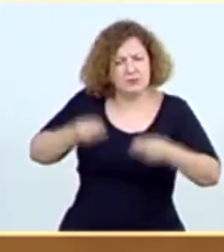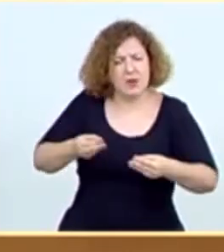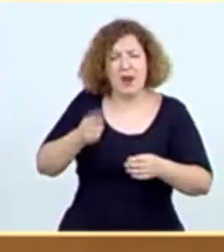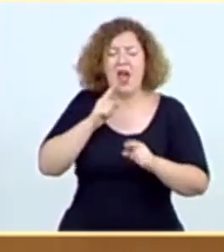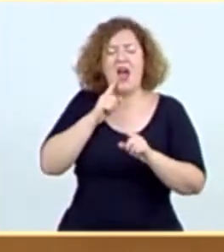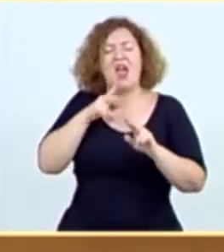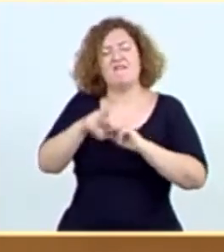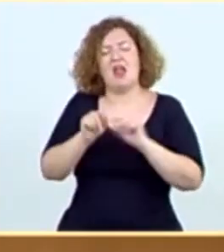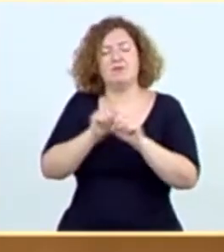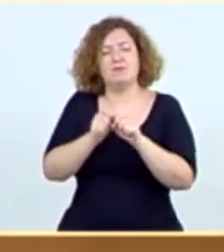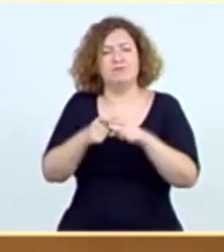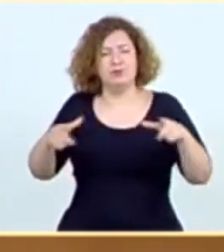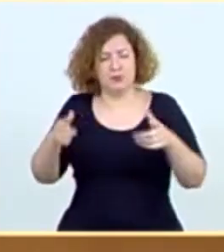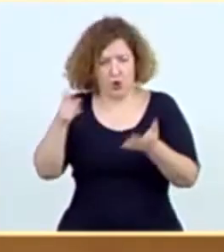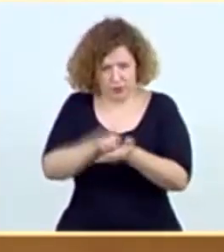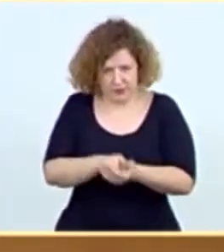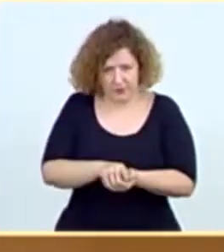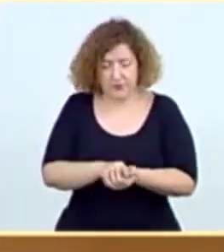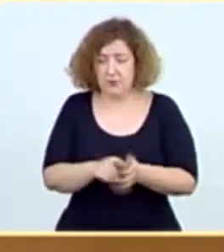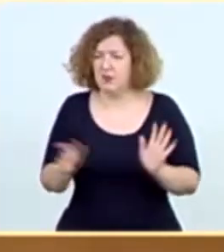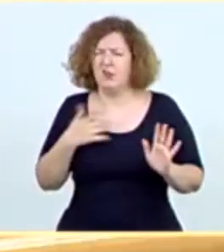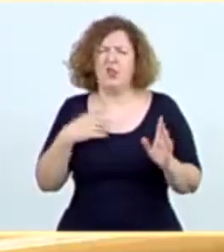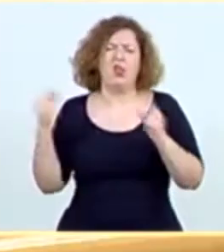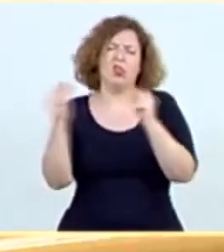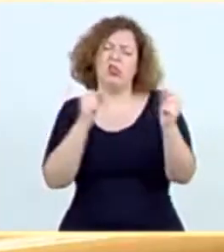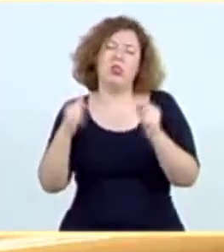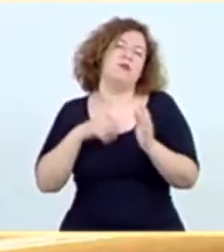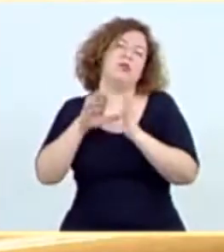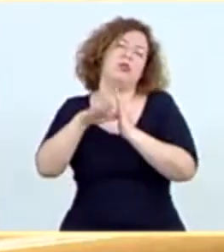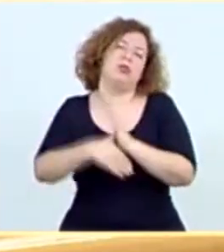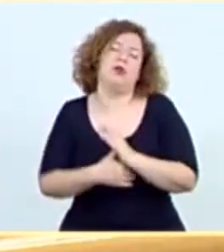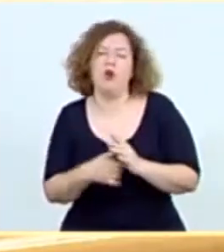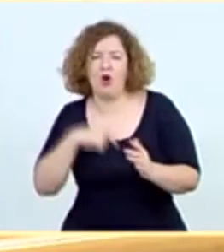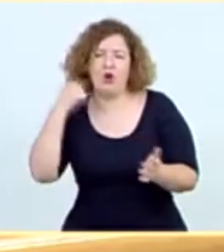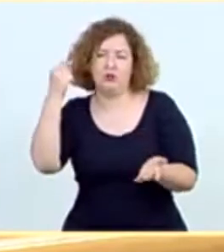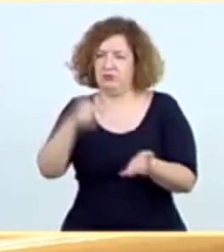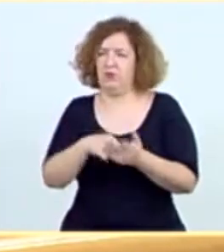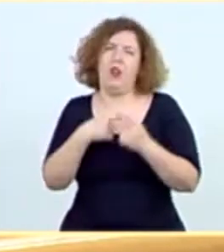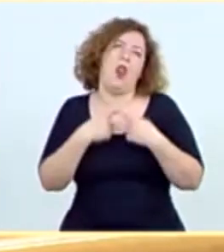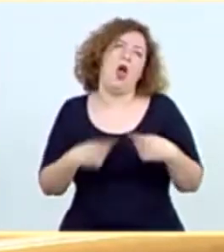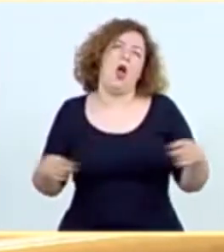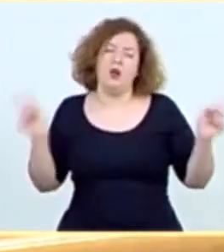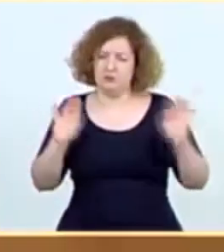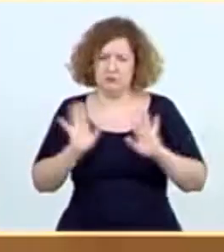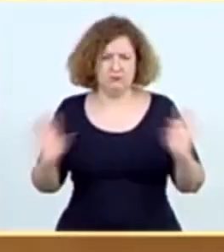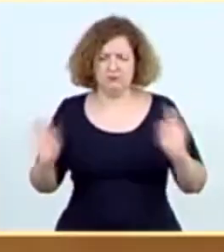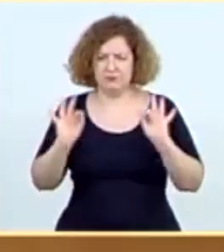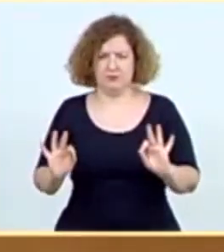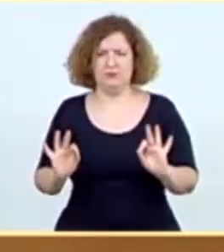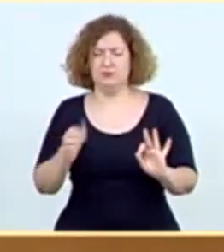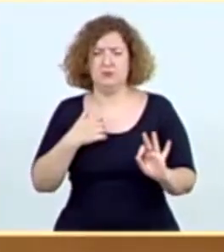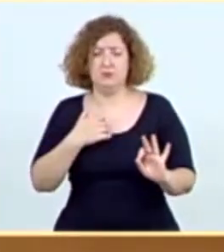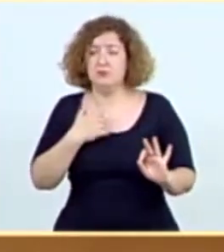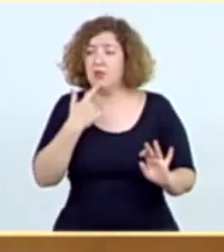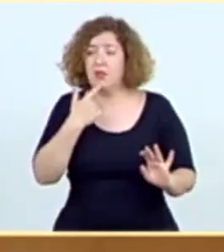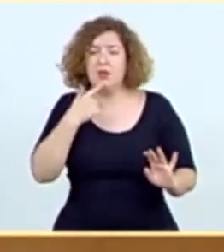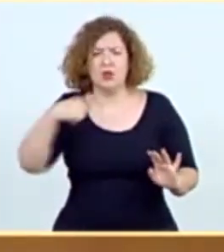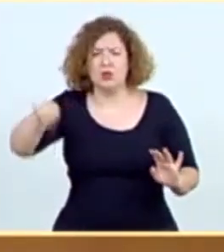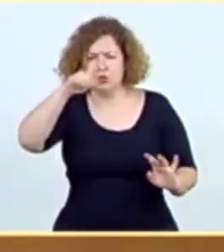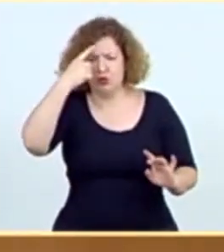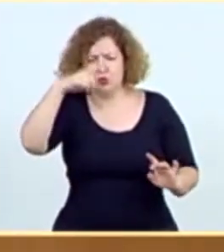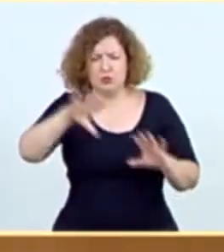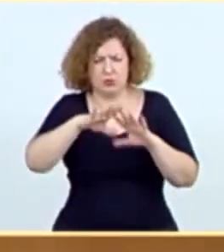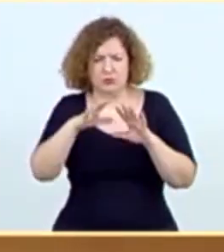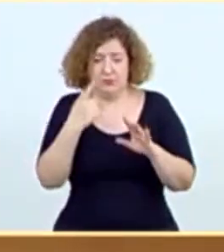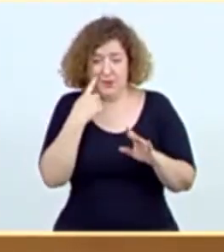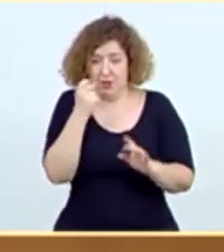No voy a entrar porque discrepamos en lo del tarde y mal y podríamos tener para otro debate entero. Usted dice que le ha ocurrido a todo el mundo, pero aquí los